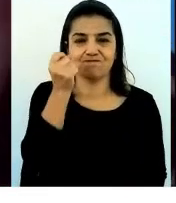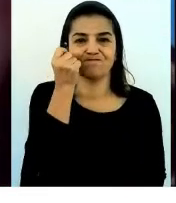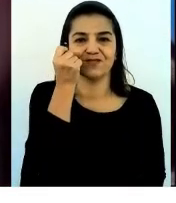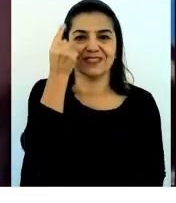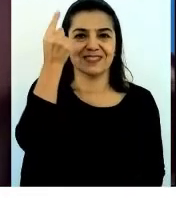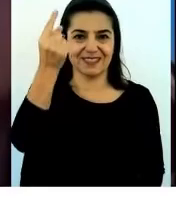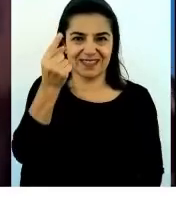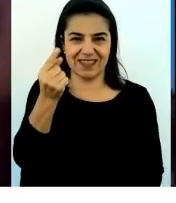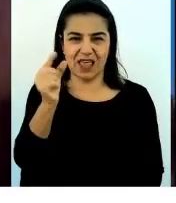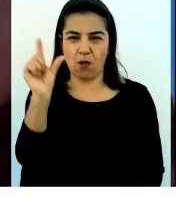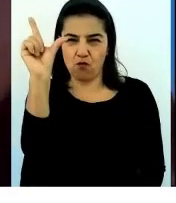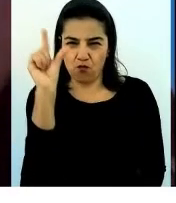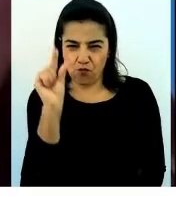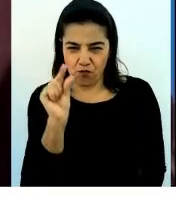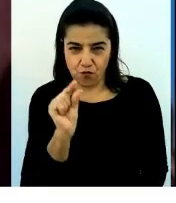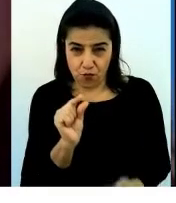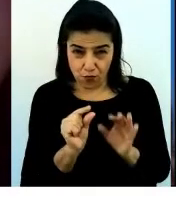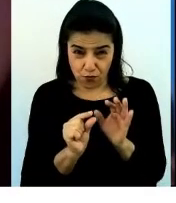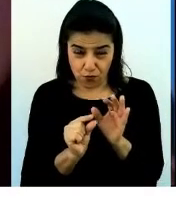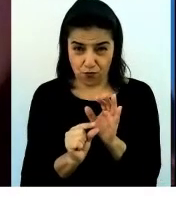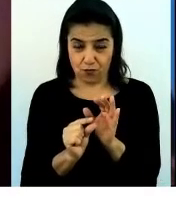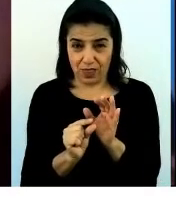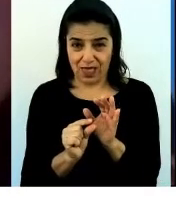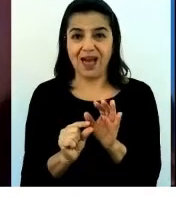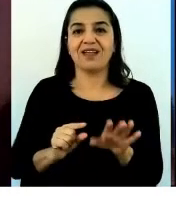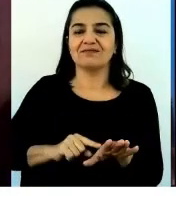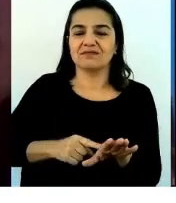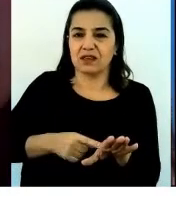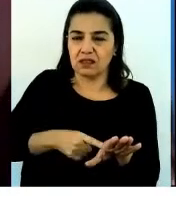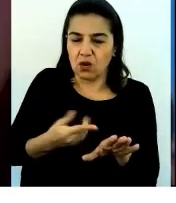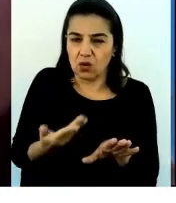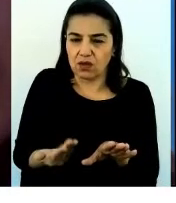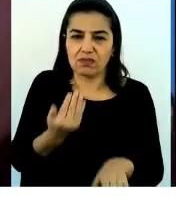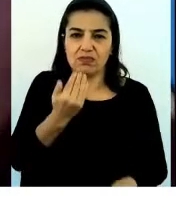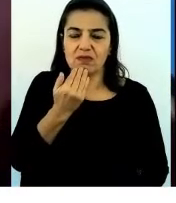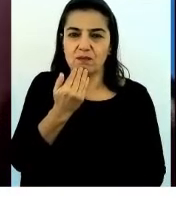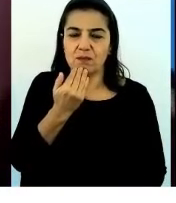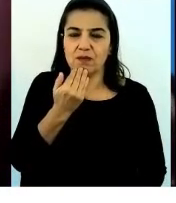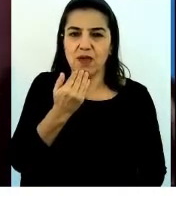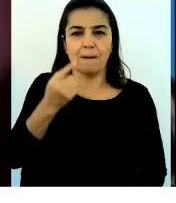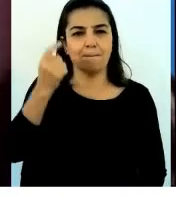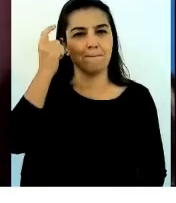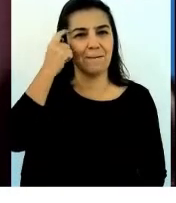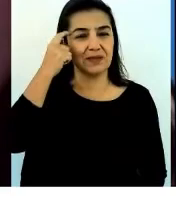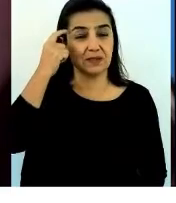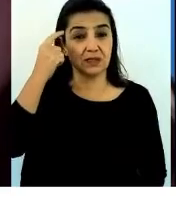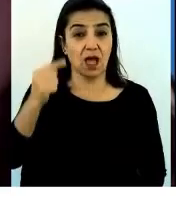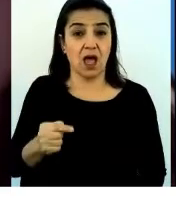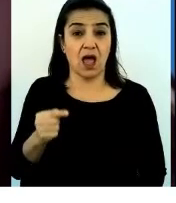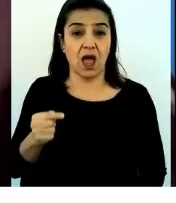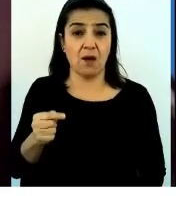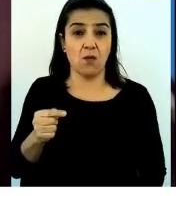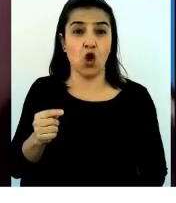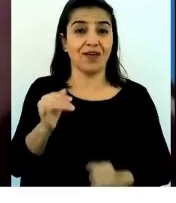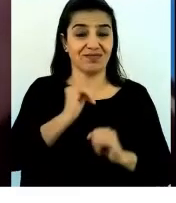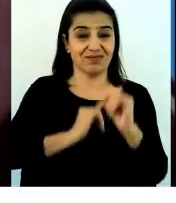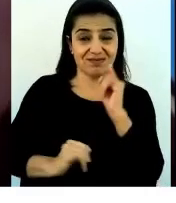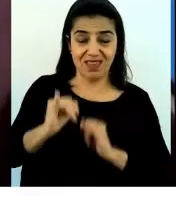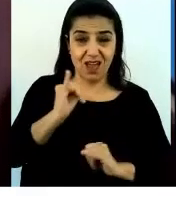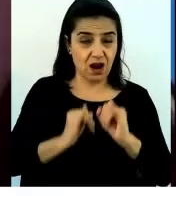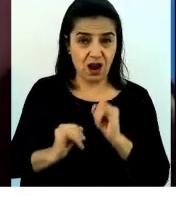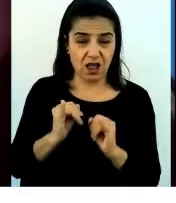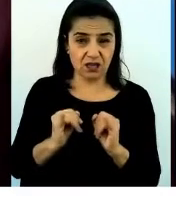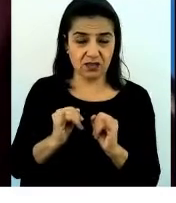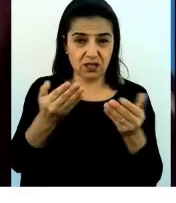nivel de nano. También cuando pensamos en Internet of Things, Internet of Things nos